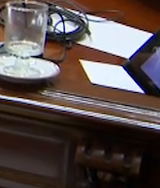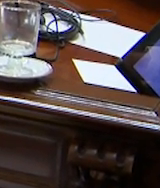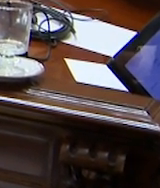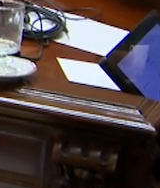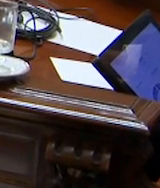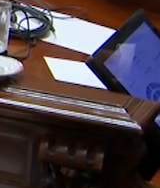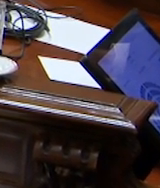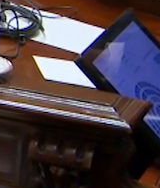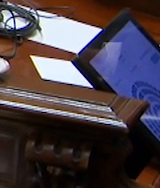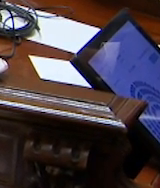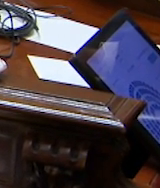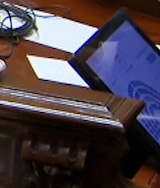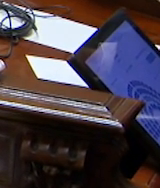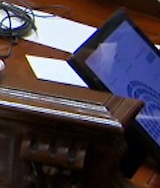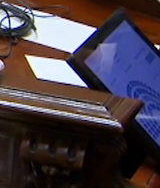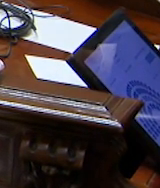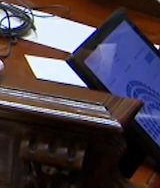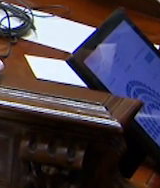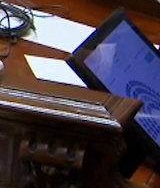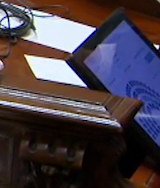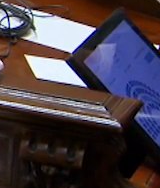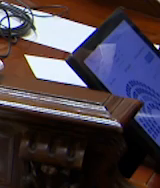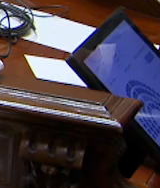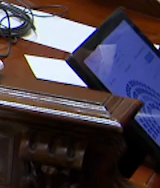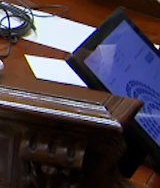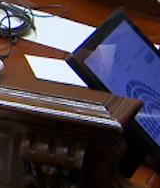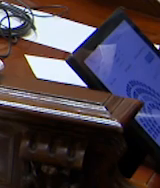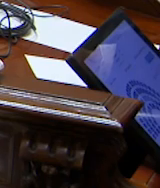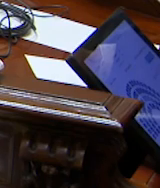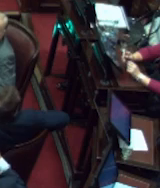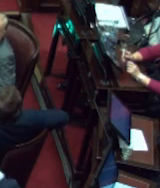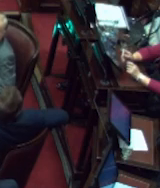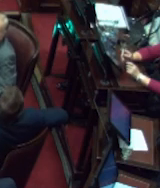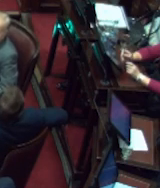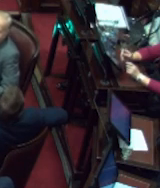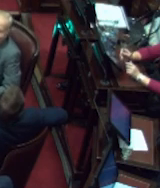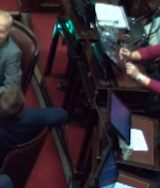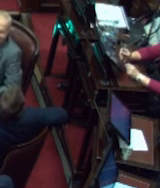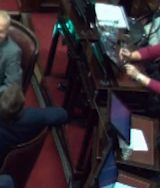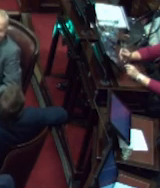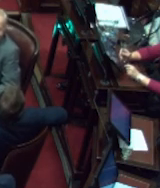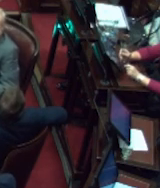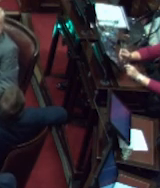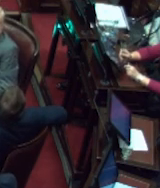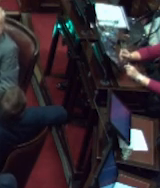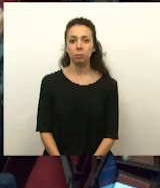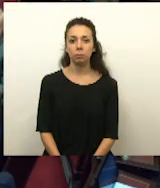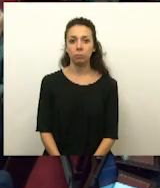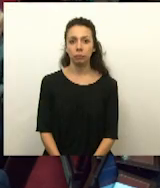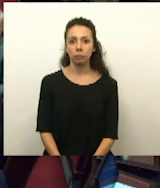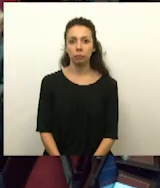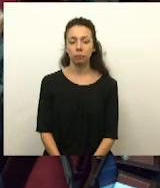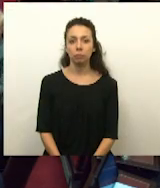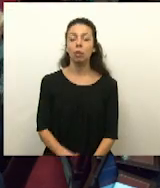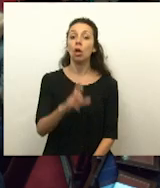Se abstiene Elías de Pérez, no está consignada esa abstención. Está consignada. Sí, les dije, Elías de Pérez,